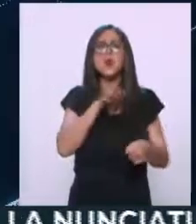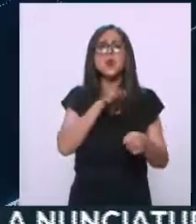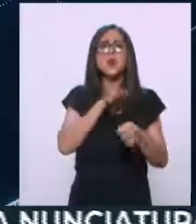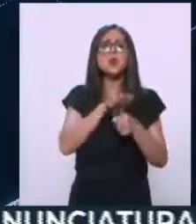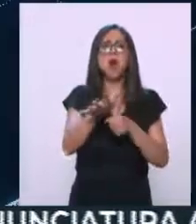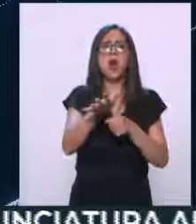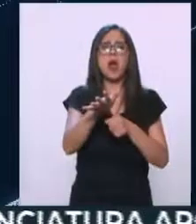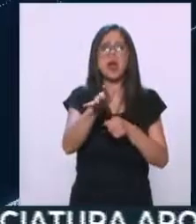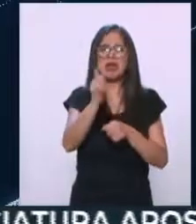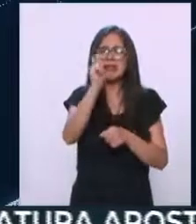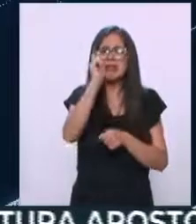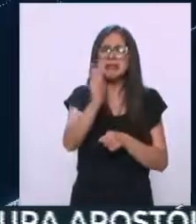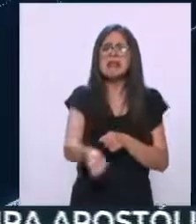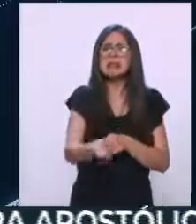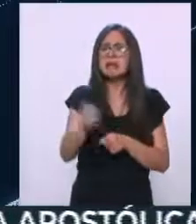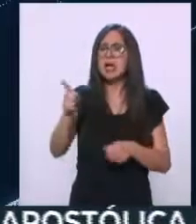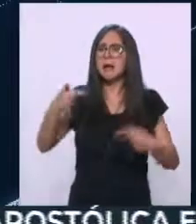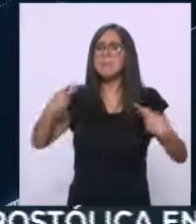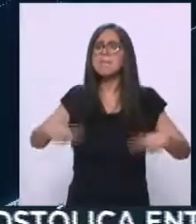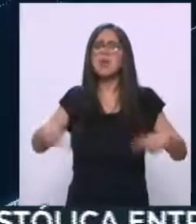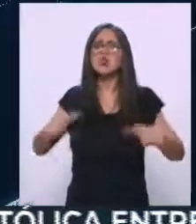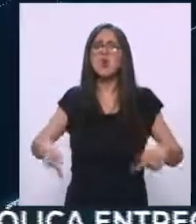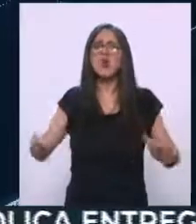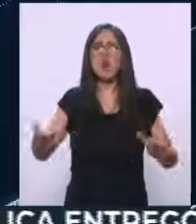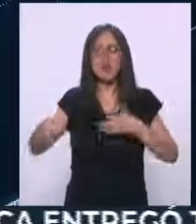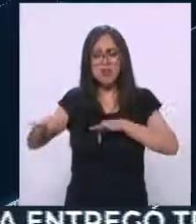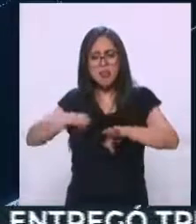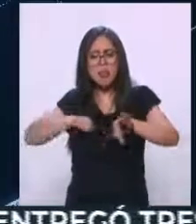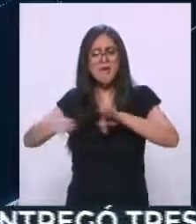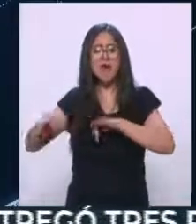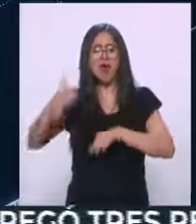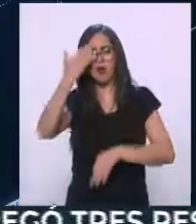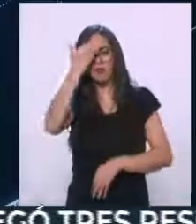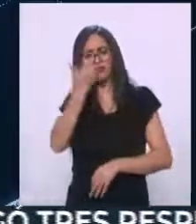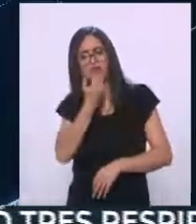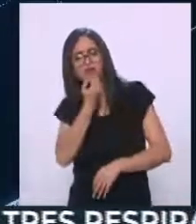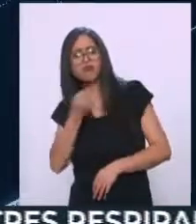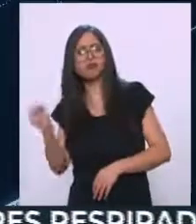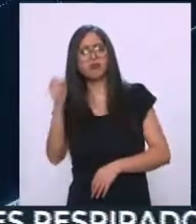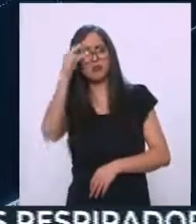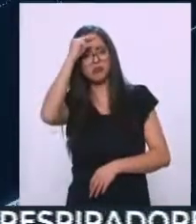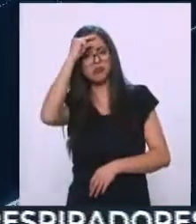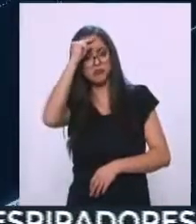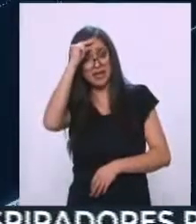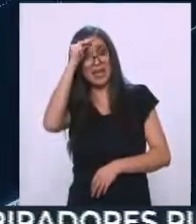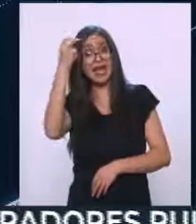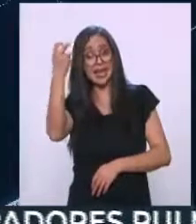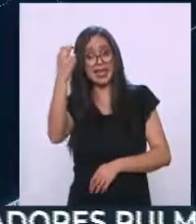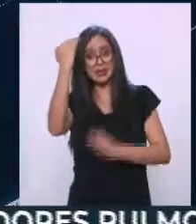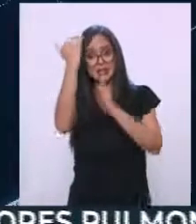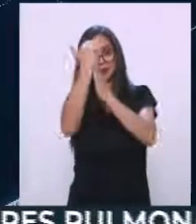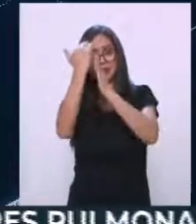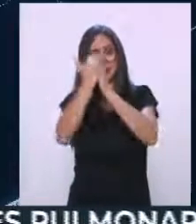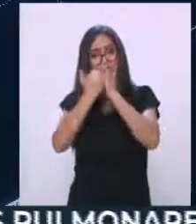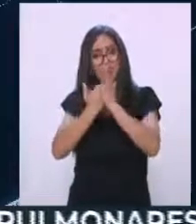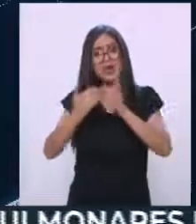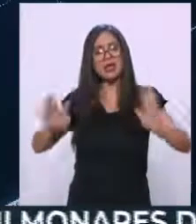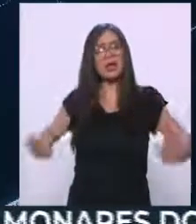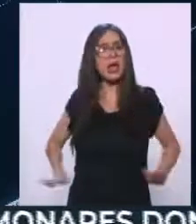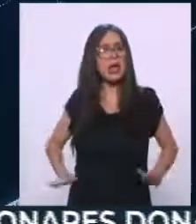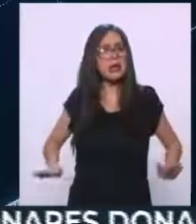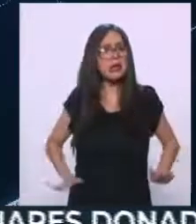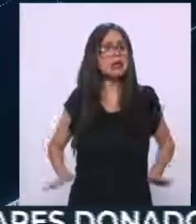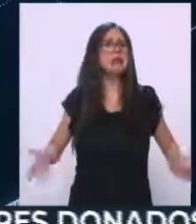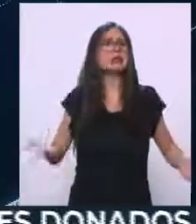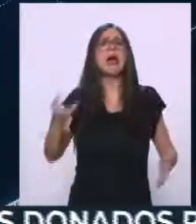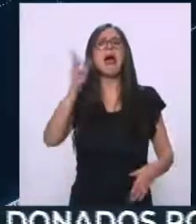Es decir, qué le da, qué característica le da a alguien para ser intelectual. Y será bueno que la gente nos comentara también,